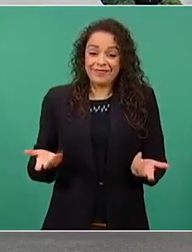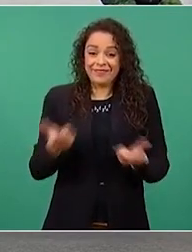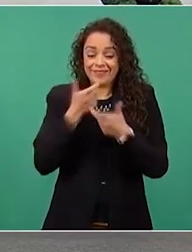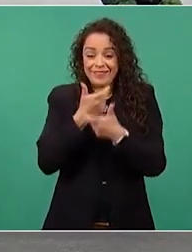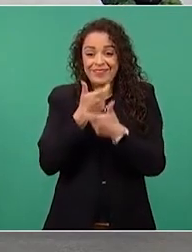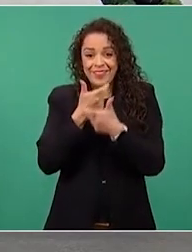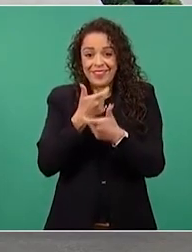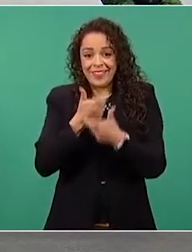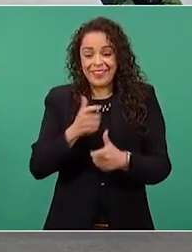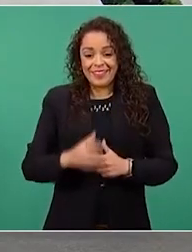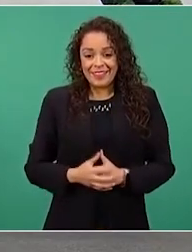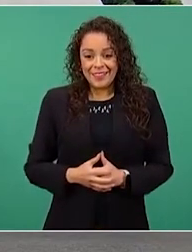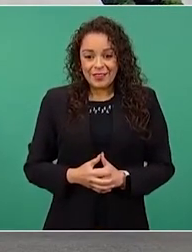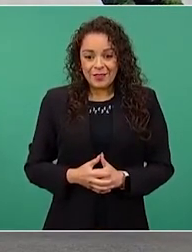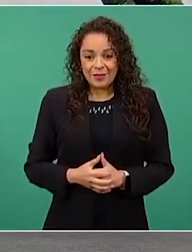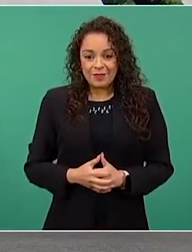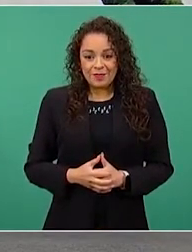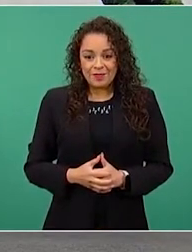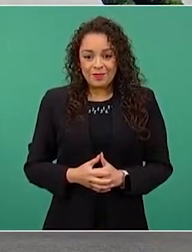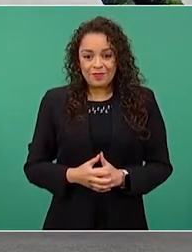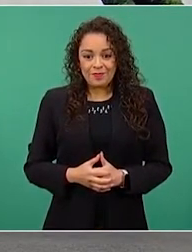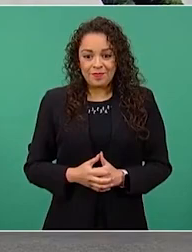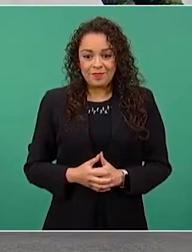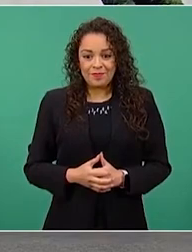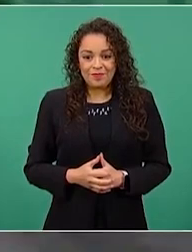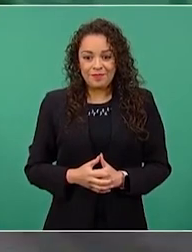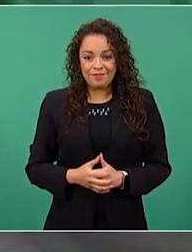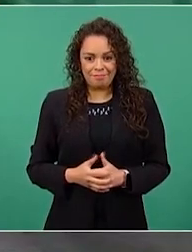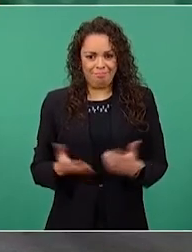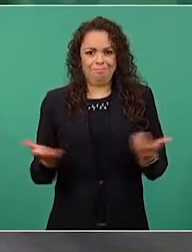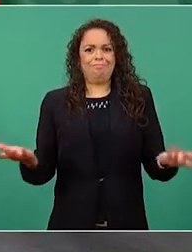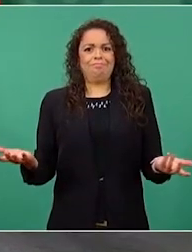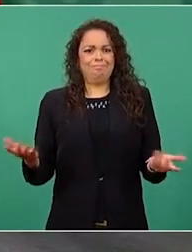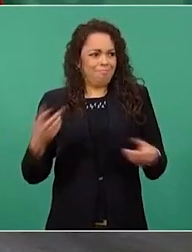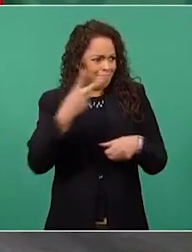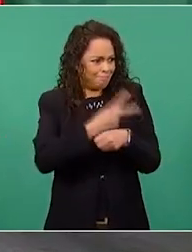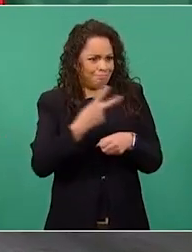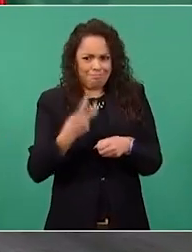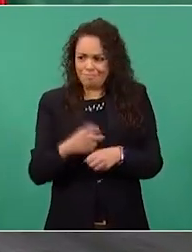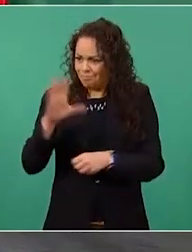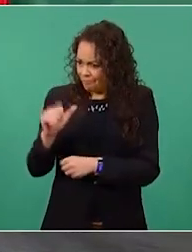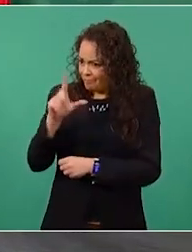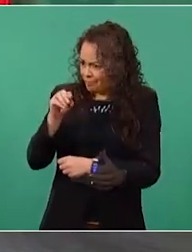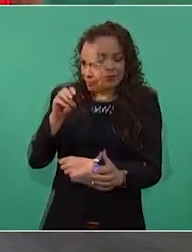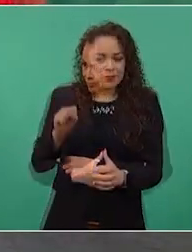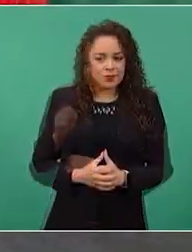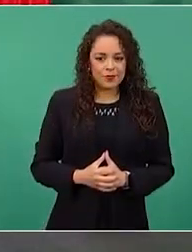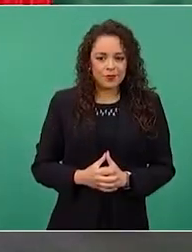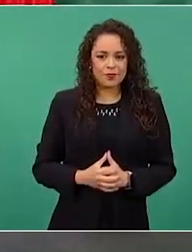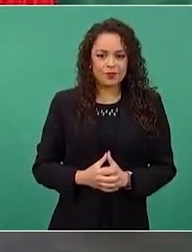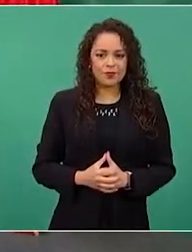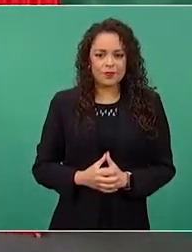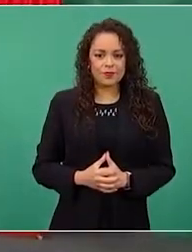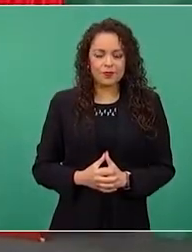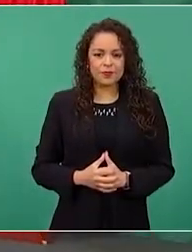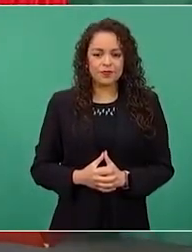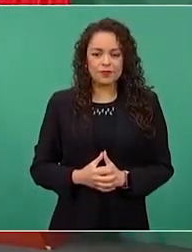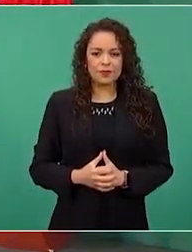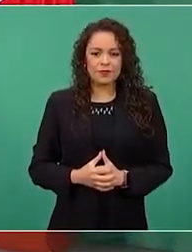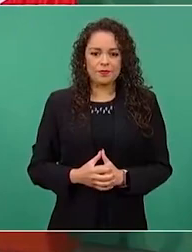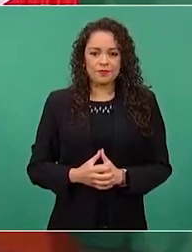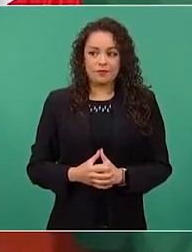¿Cómo no voy a invitar a Carlos? Como lo digo ahí, es un